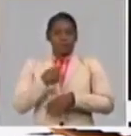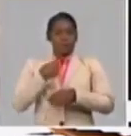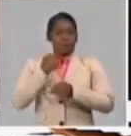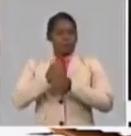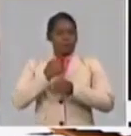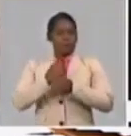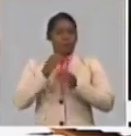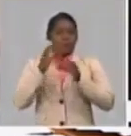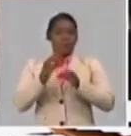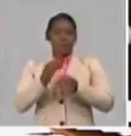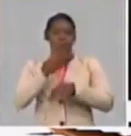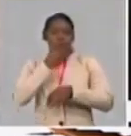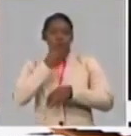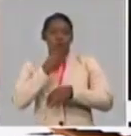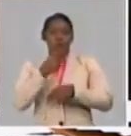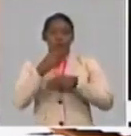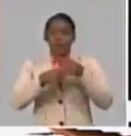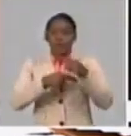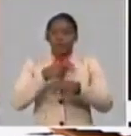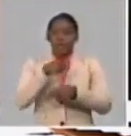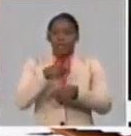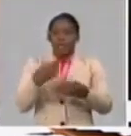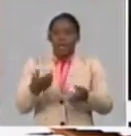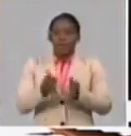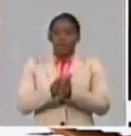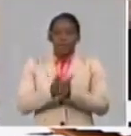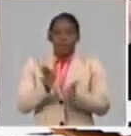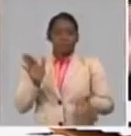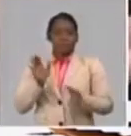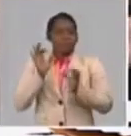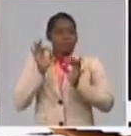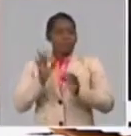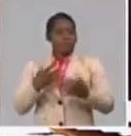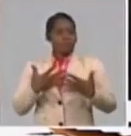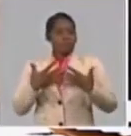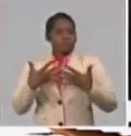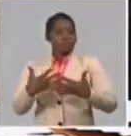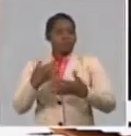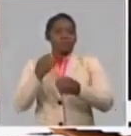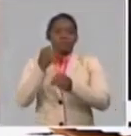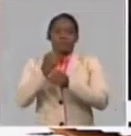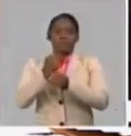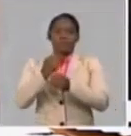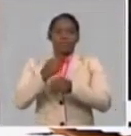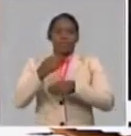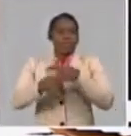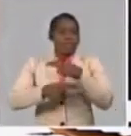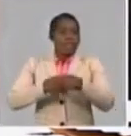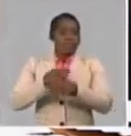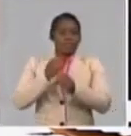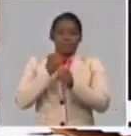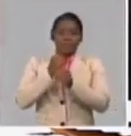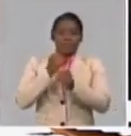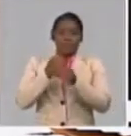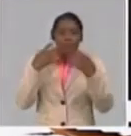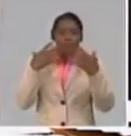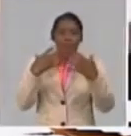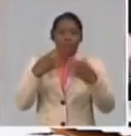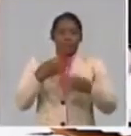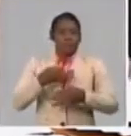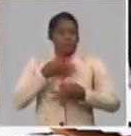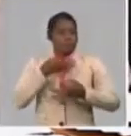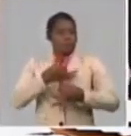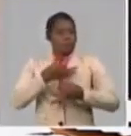nuestro respeto y gratitud por su compromiso demostrado aquí abiertamente ante las cámaras de nuestra televisión.